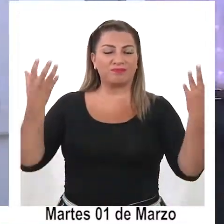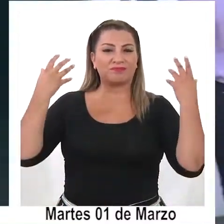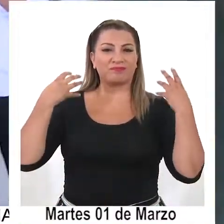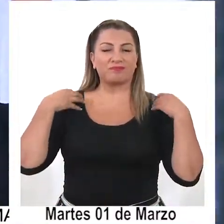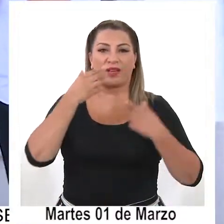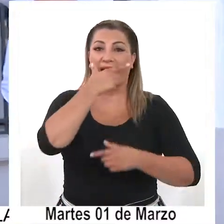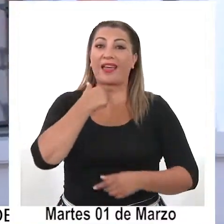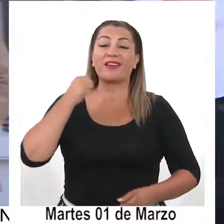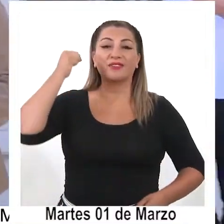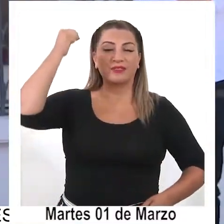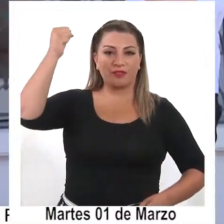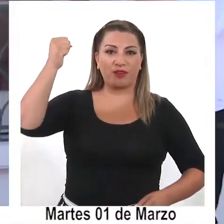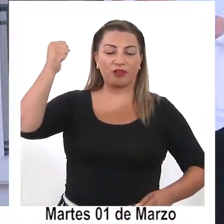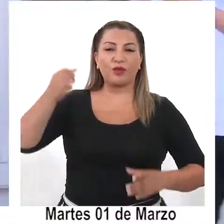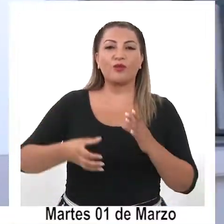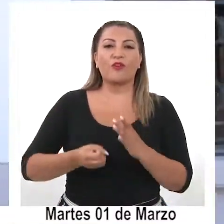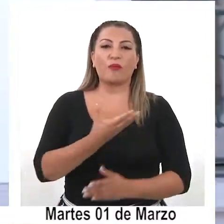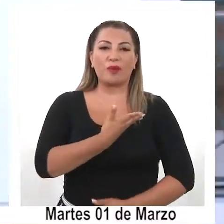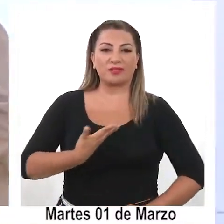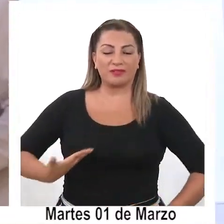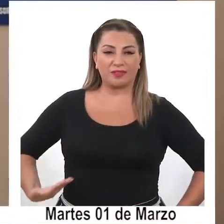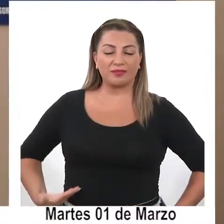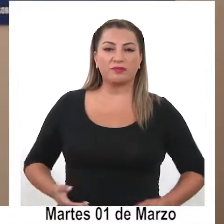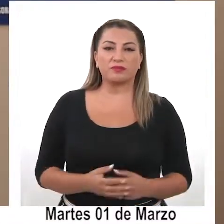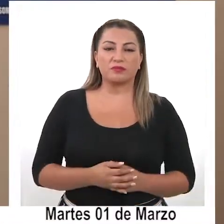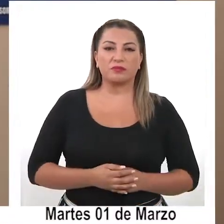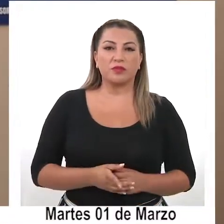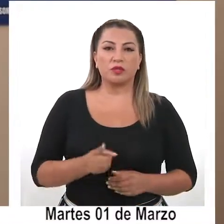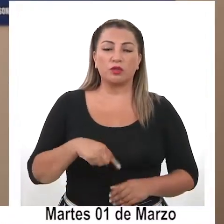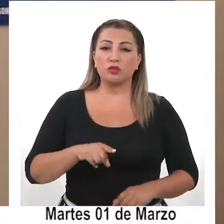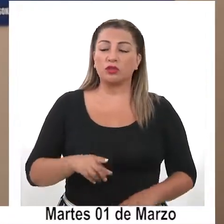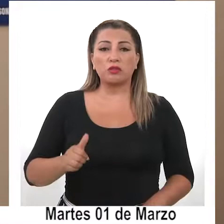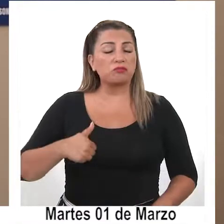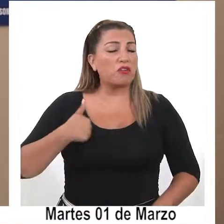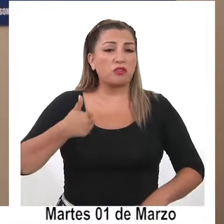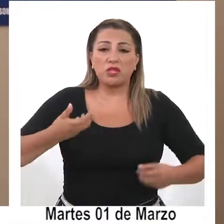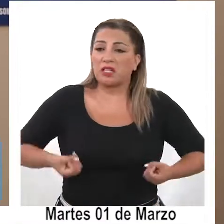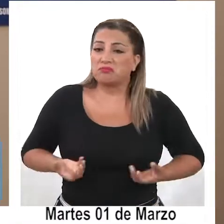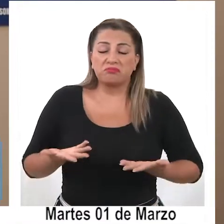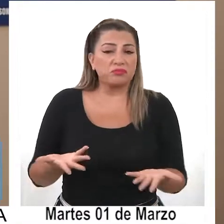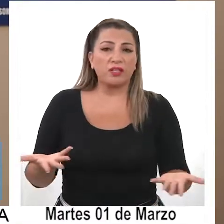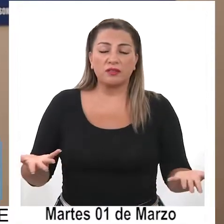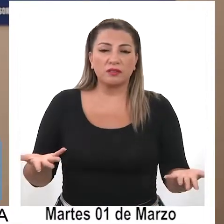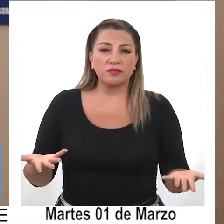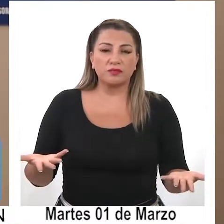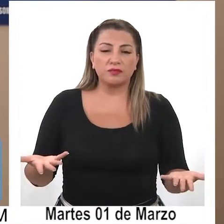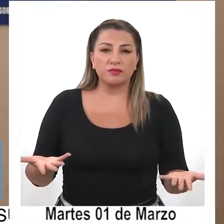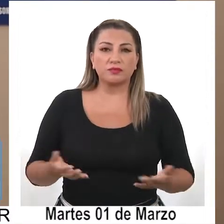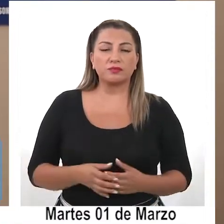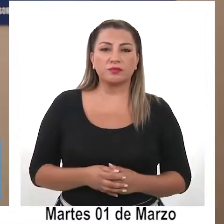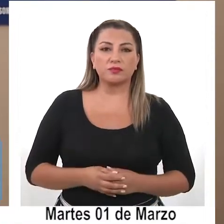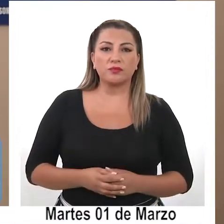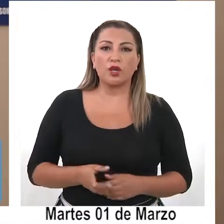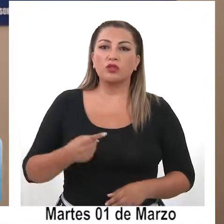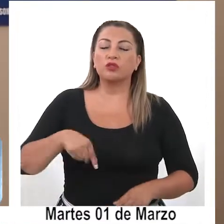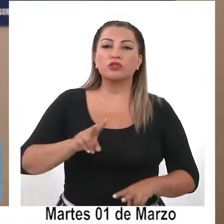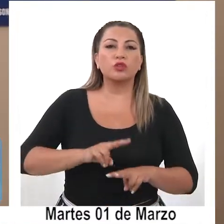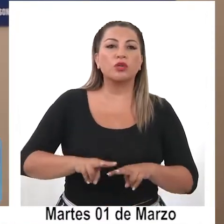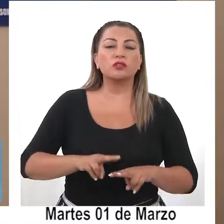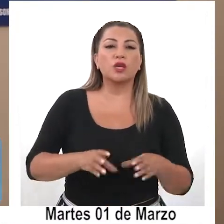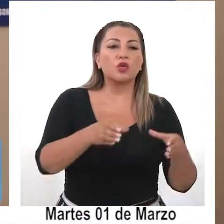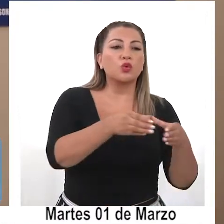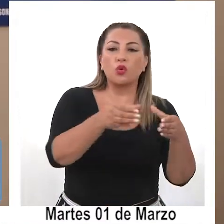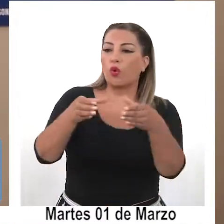Gabriel Boric como presidente. Estamos en plena disposición, nosotros hemos ido confeccionando, los